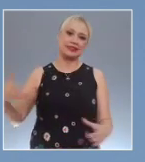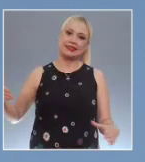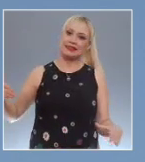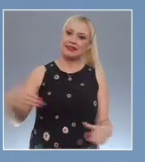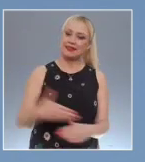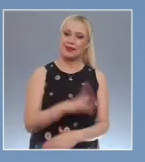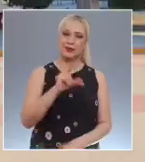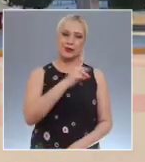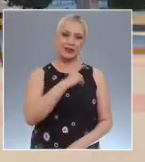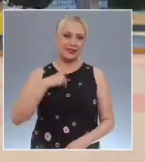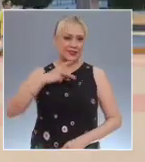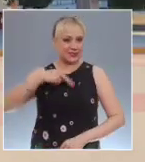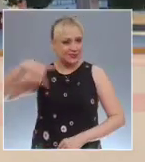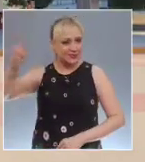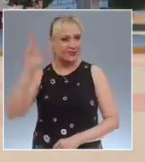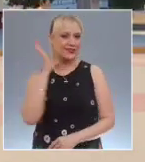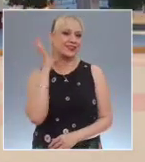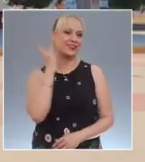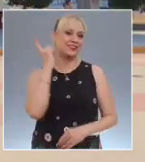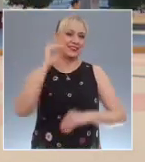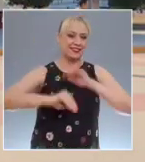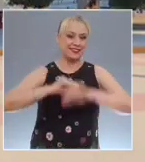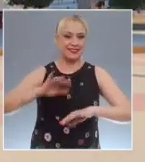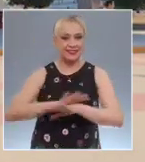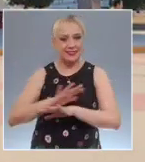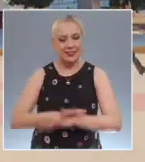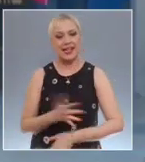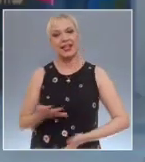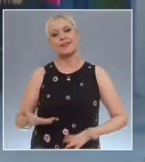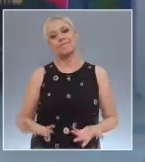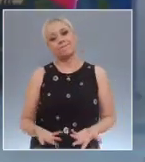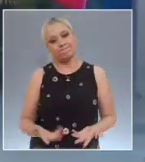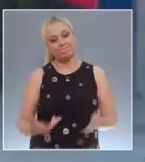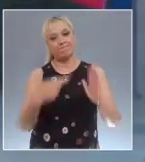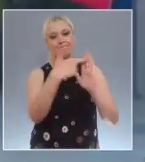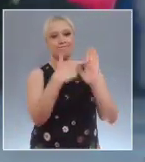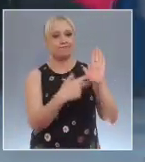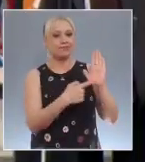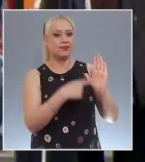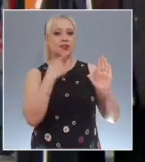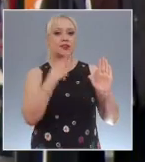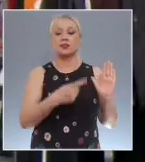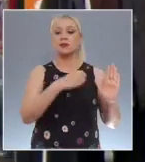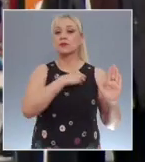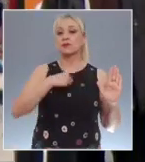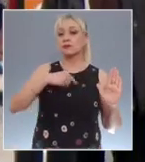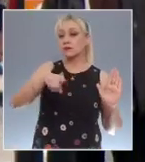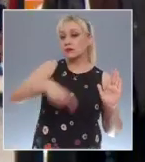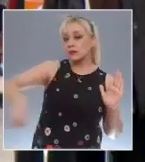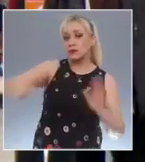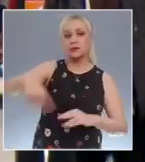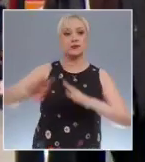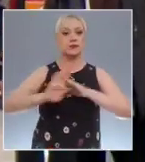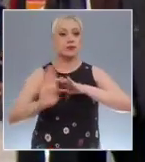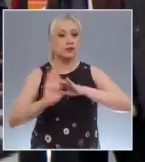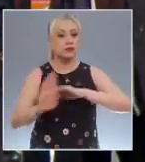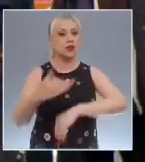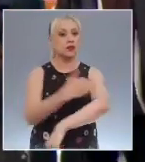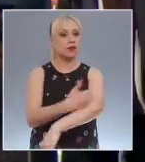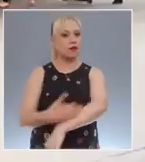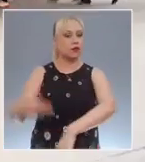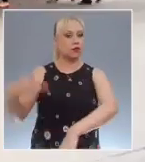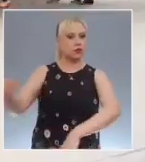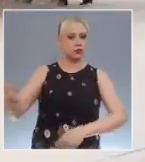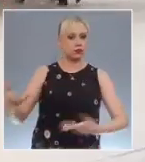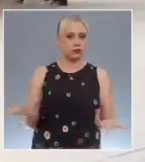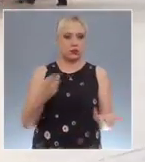Declaró inválidas porciones normativas que establecían obligaciones de personas migrantes y sus familias. Invalidó los artículos que condicionaban